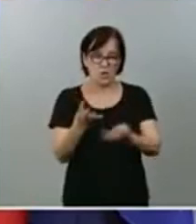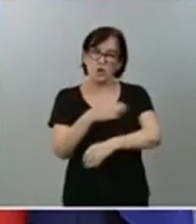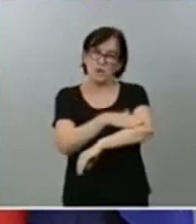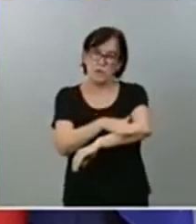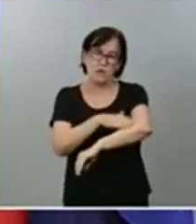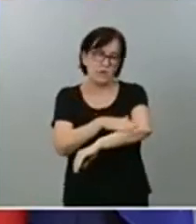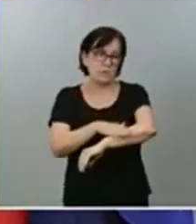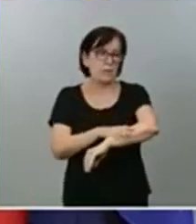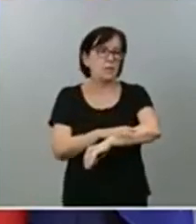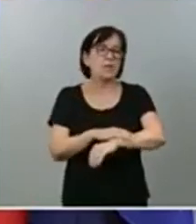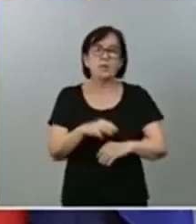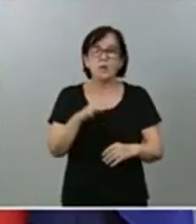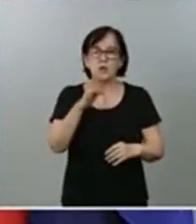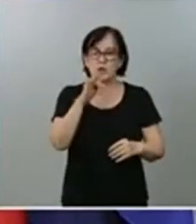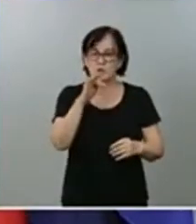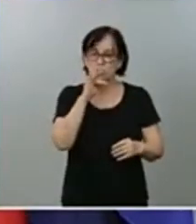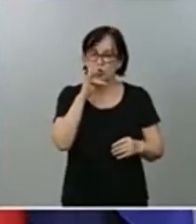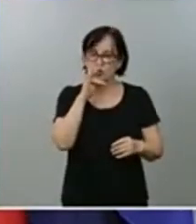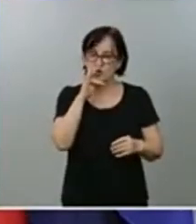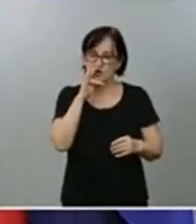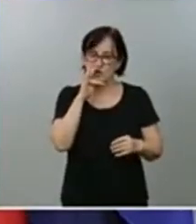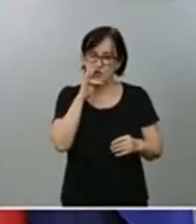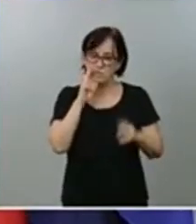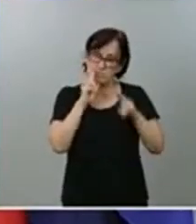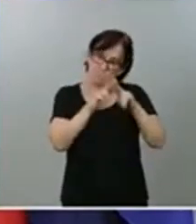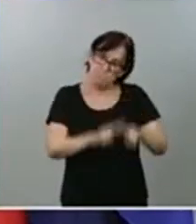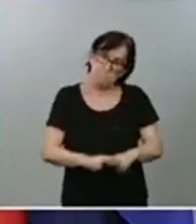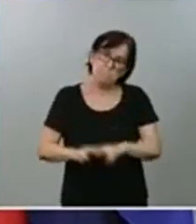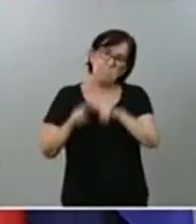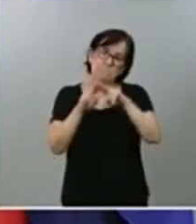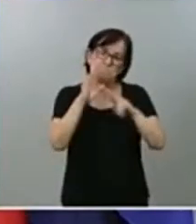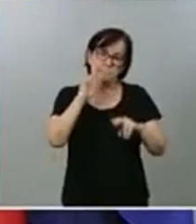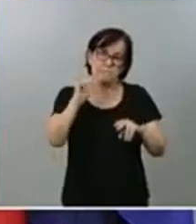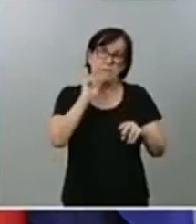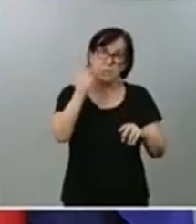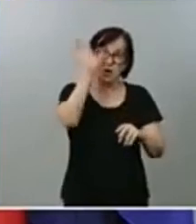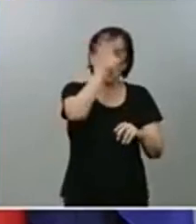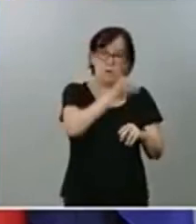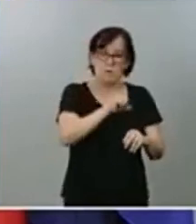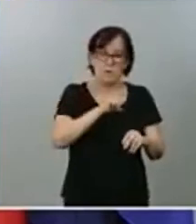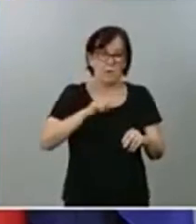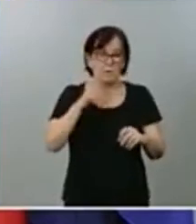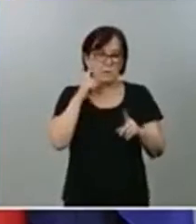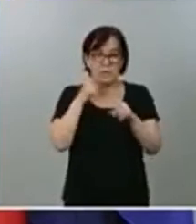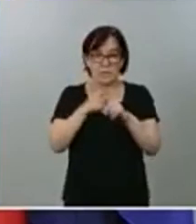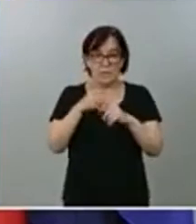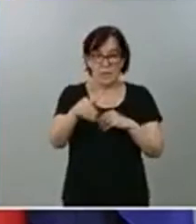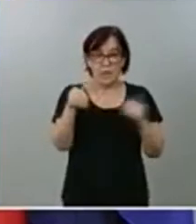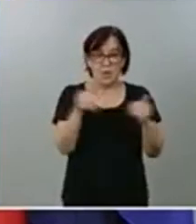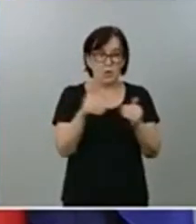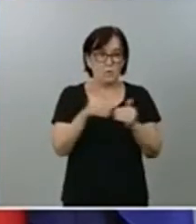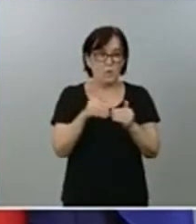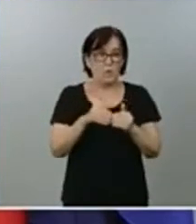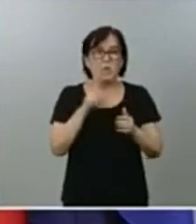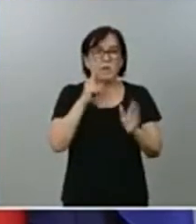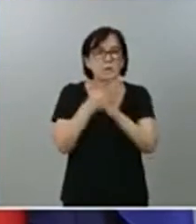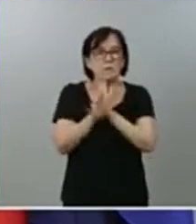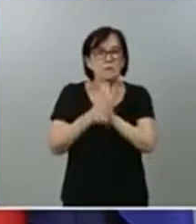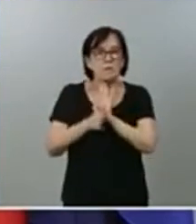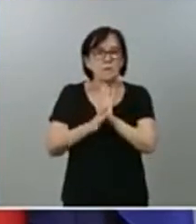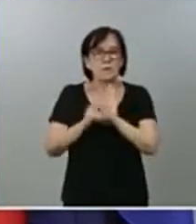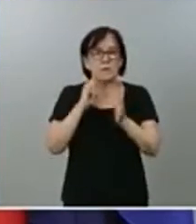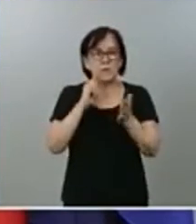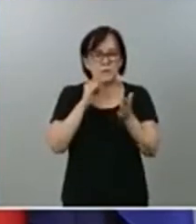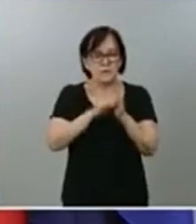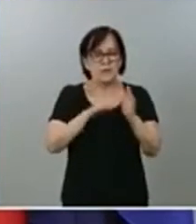está siendo revisado por las comunidades autónomas con el objetivo de aprobar este jueves especifica los términos de esta reserva